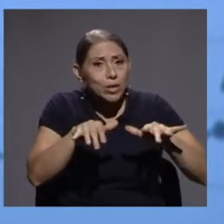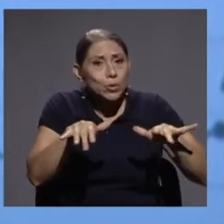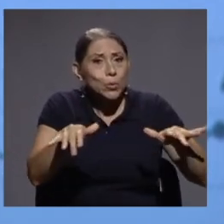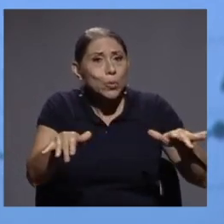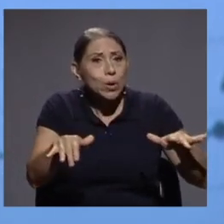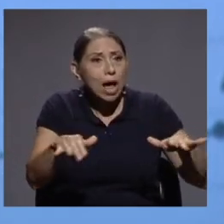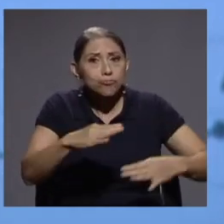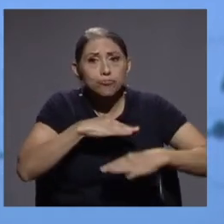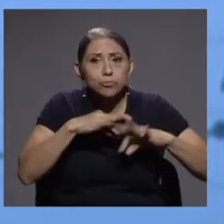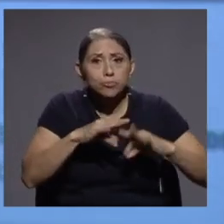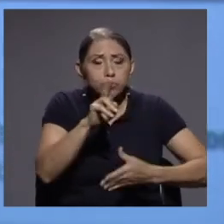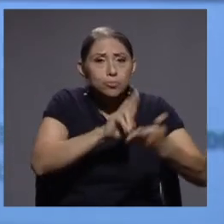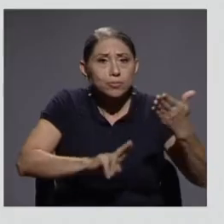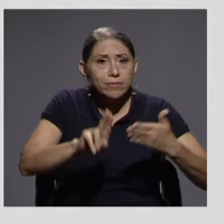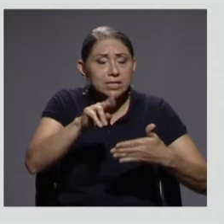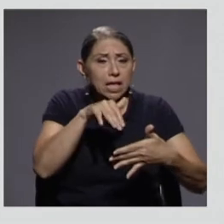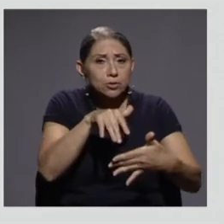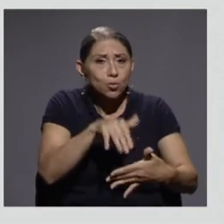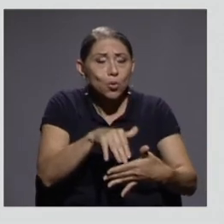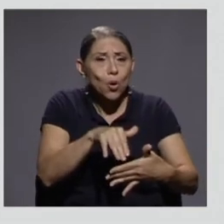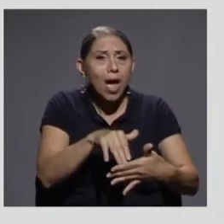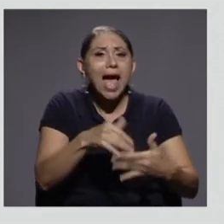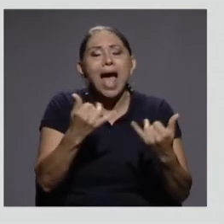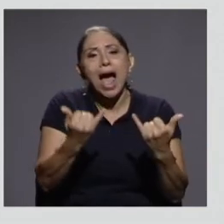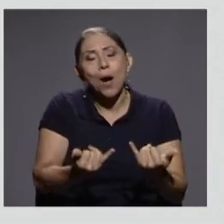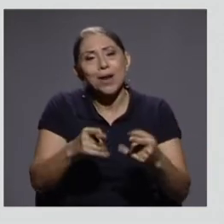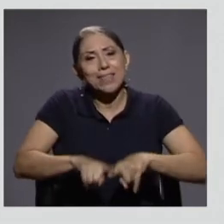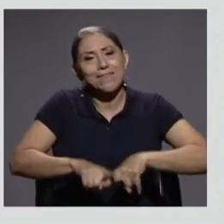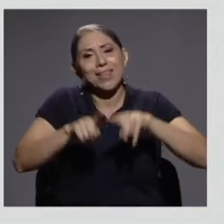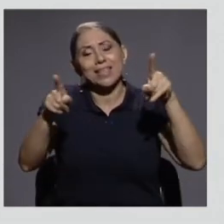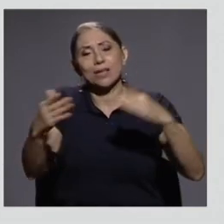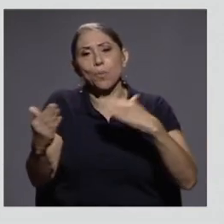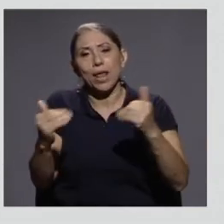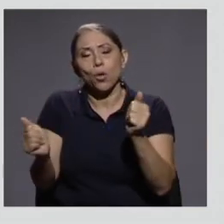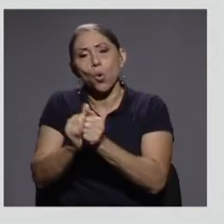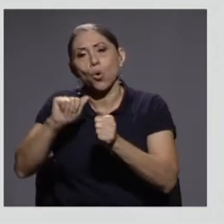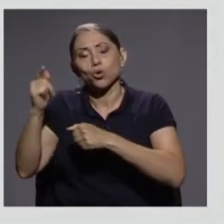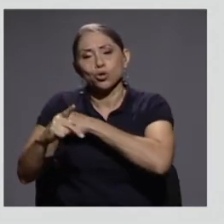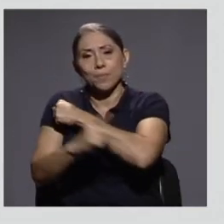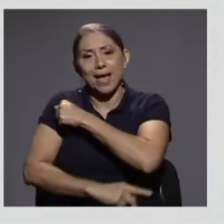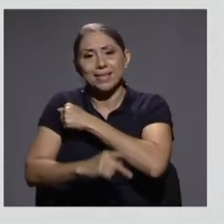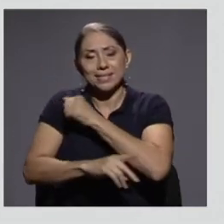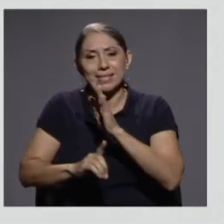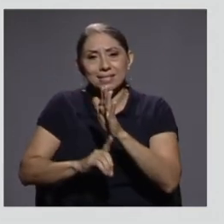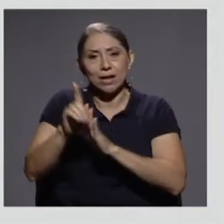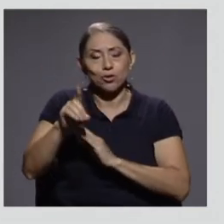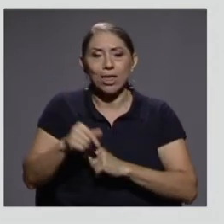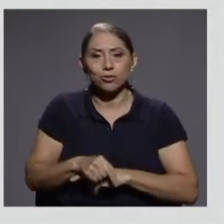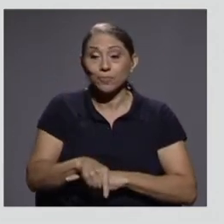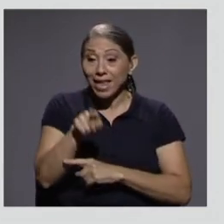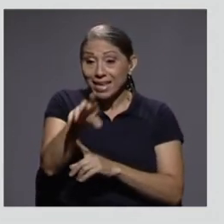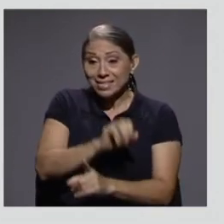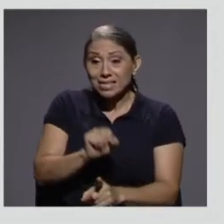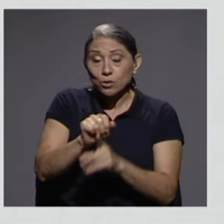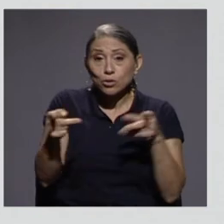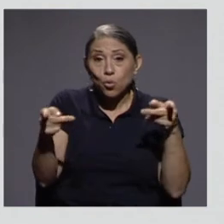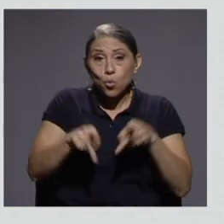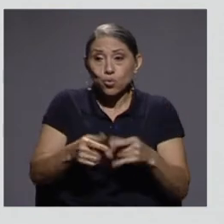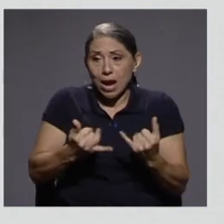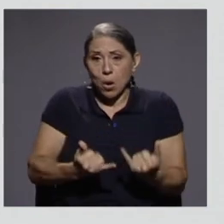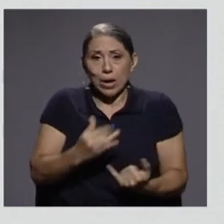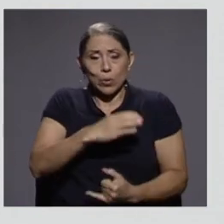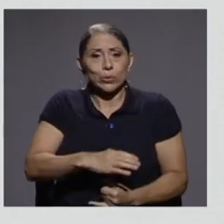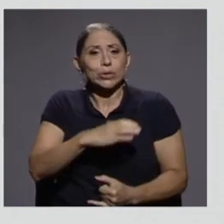desarrollados. Este desafío, además, ocurre en condiciones en las que la única manera que